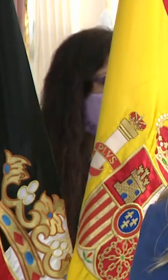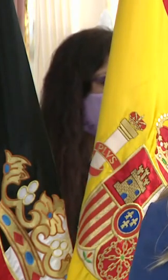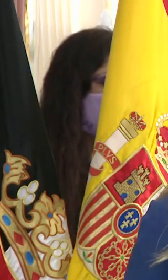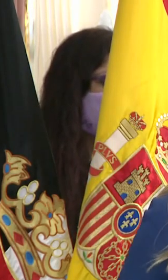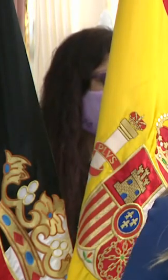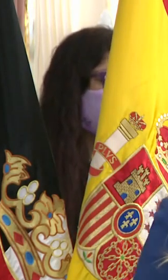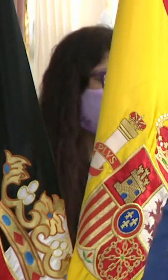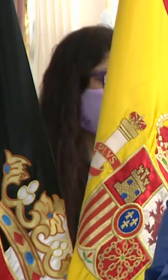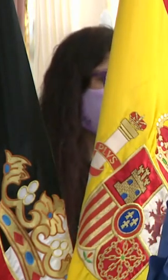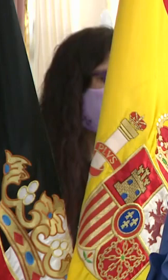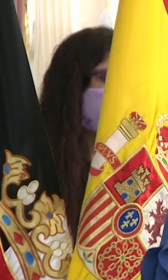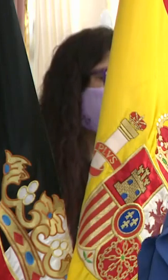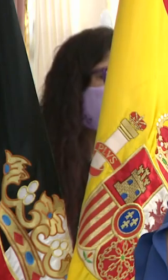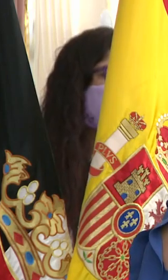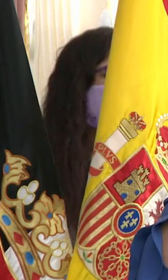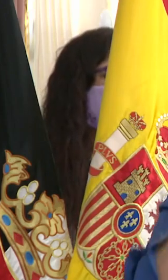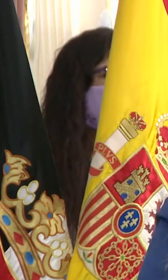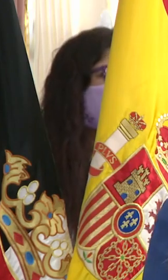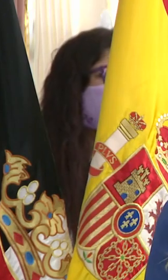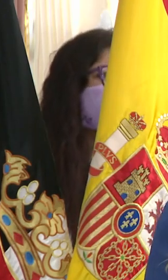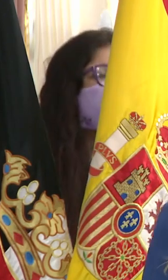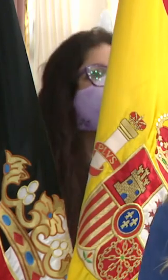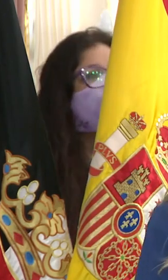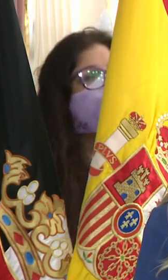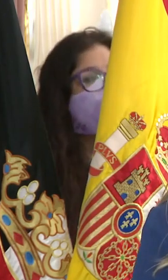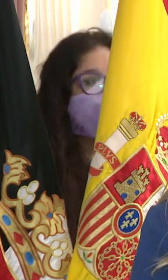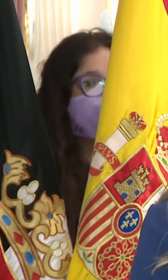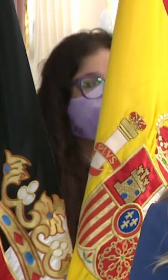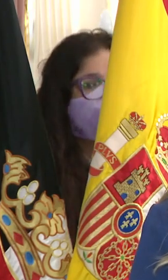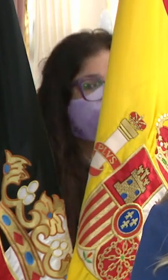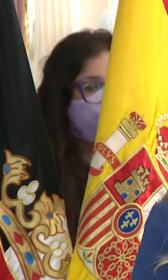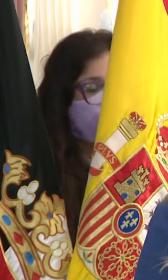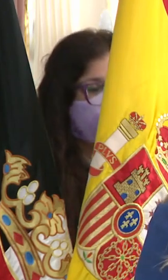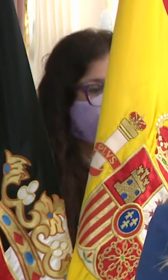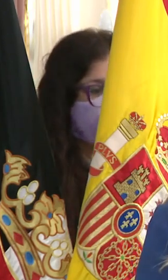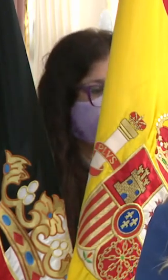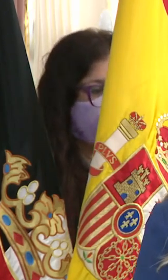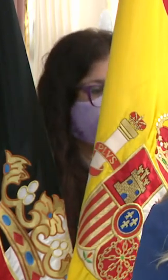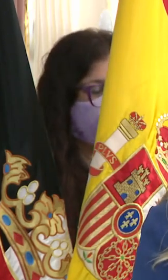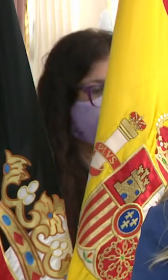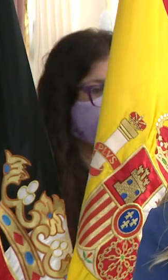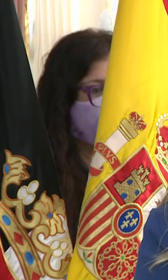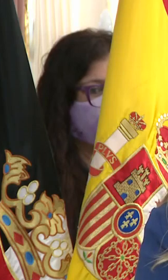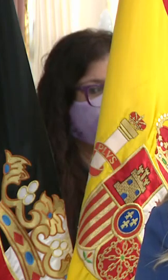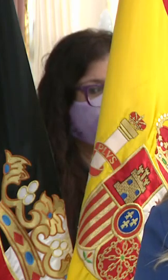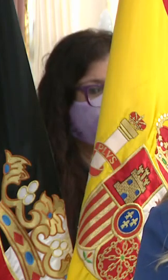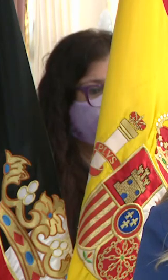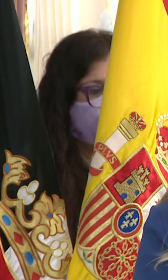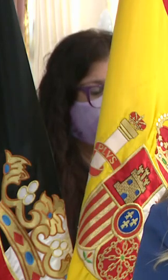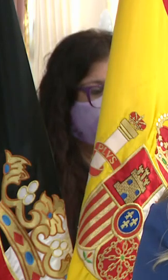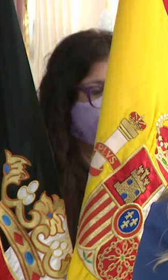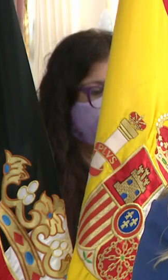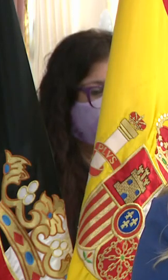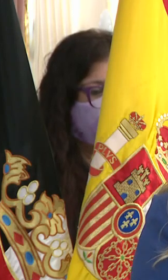asesorar y acompañar tanto a las familias como a los menores víctimas directas o colaterales de esta lacra social.